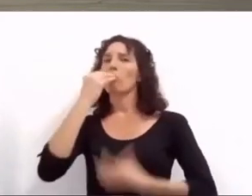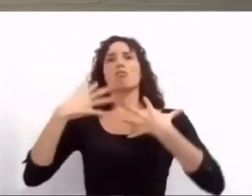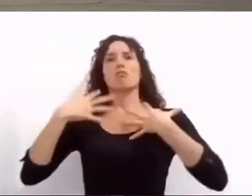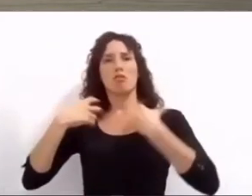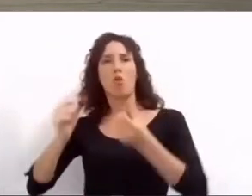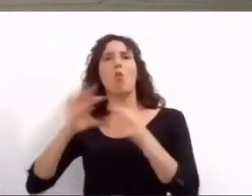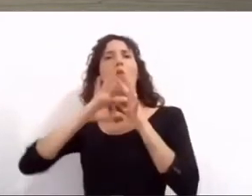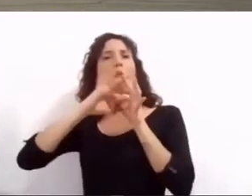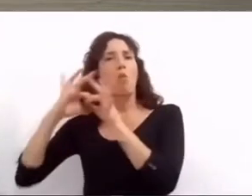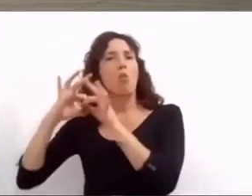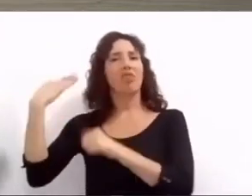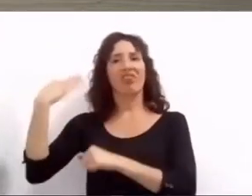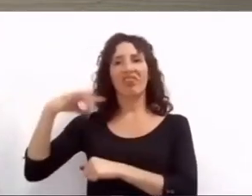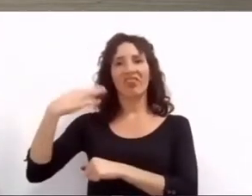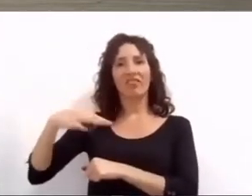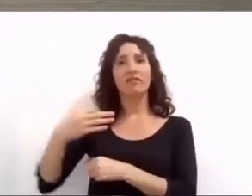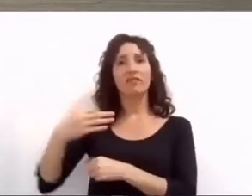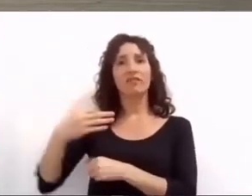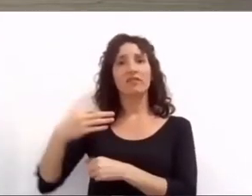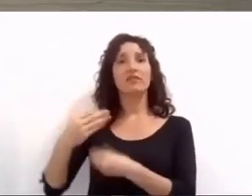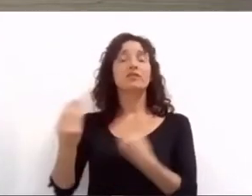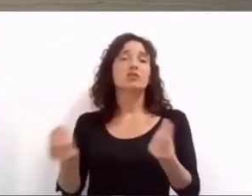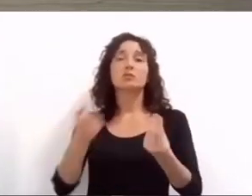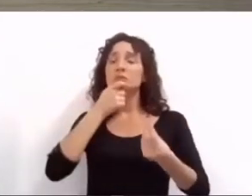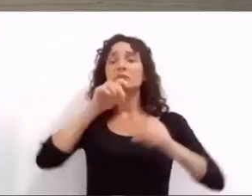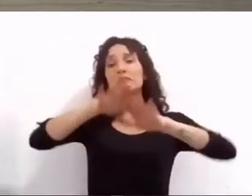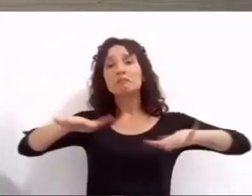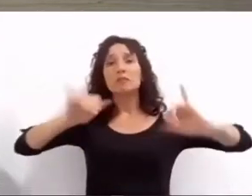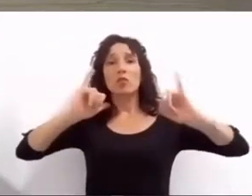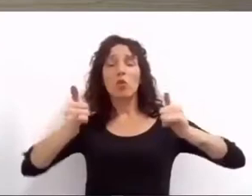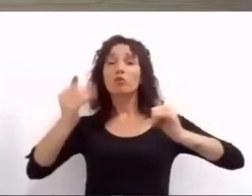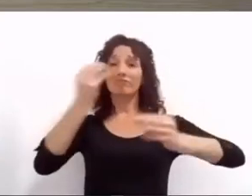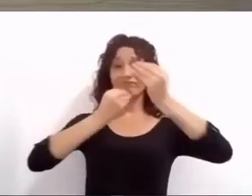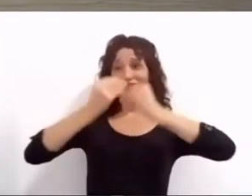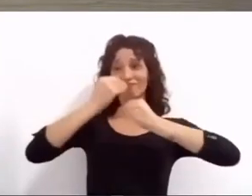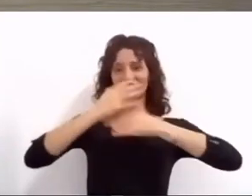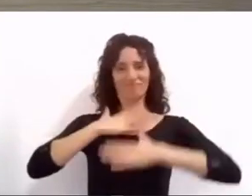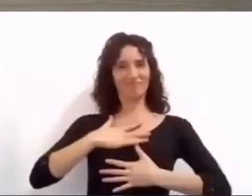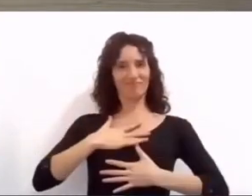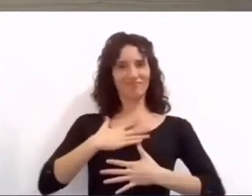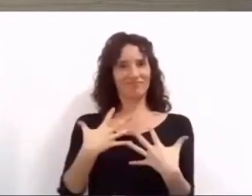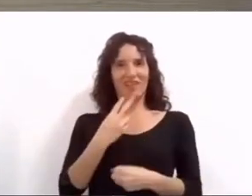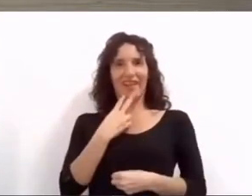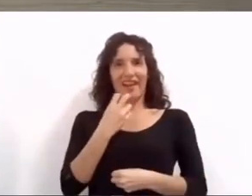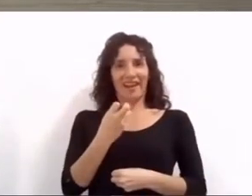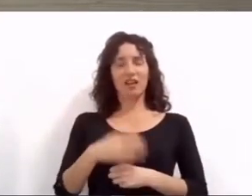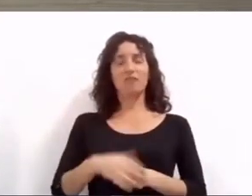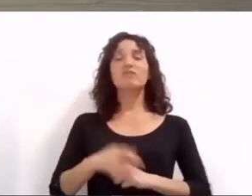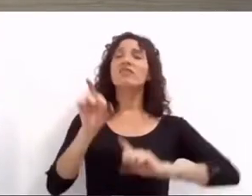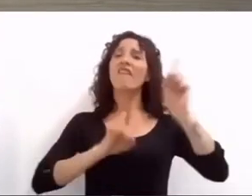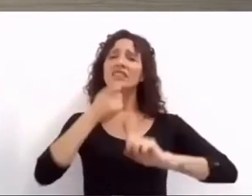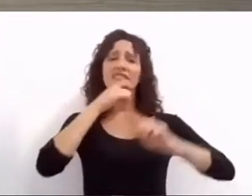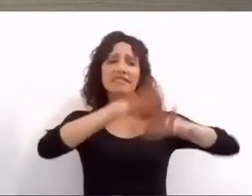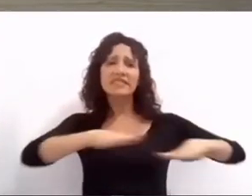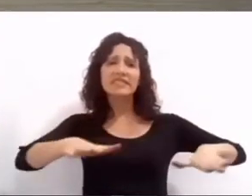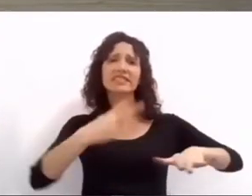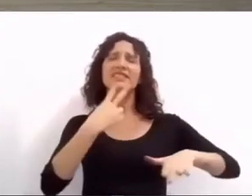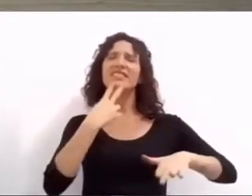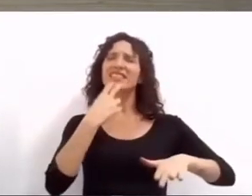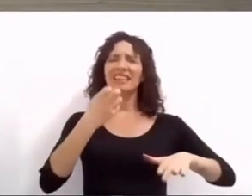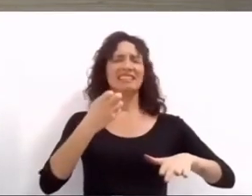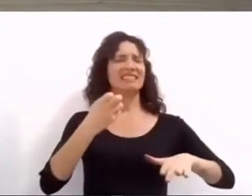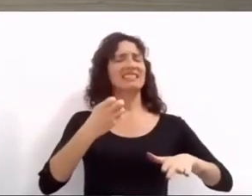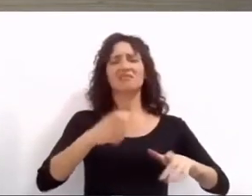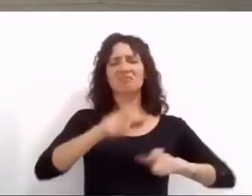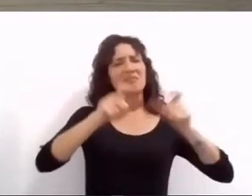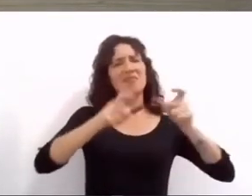efectiva apropiación de una dieta sana especialmente donde las situaciones de baja calidad de nutrición han crecido